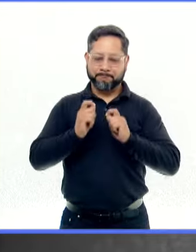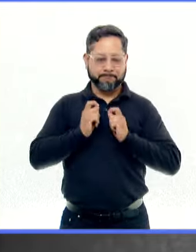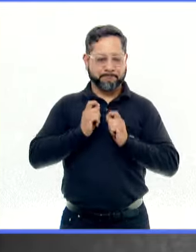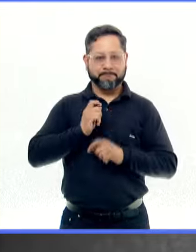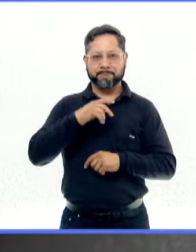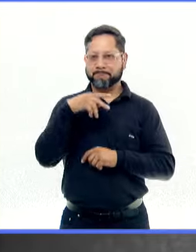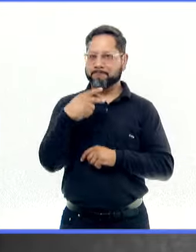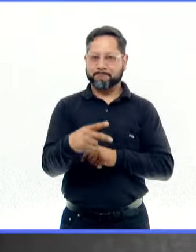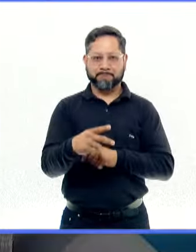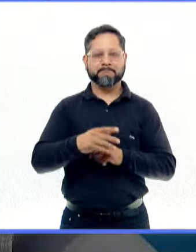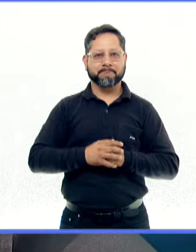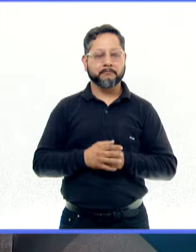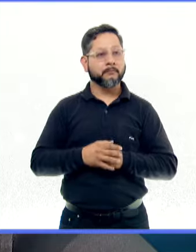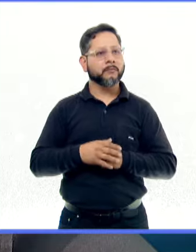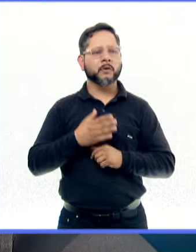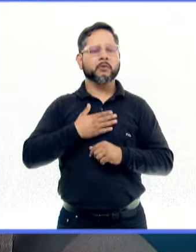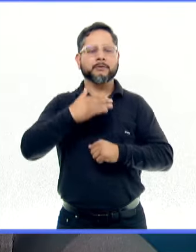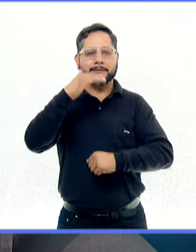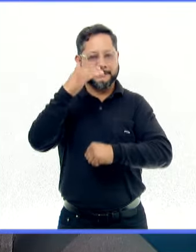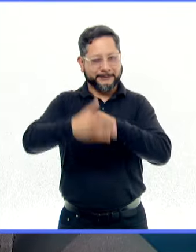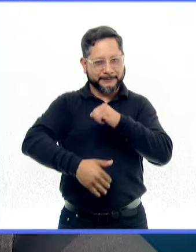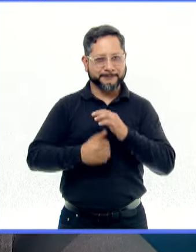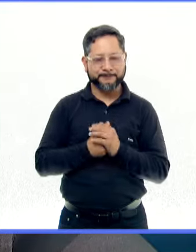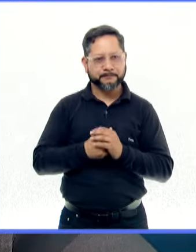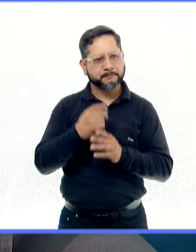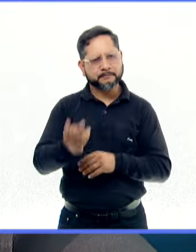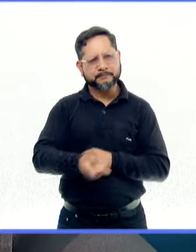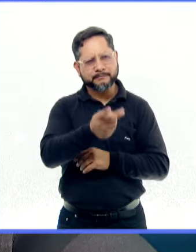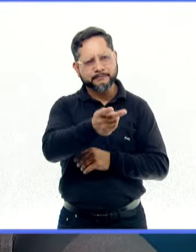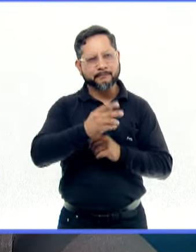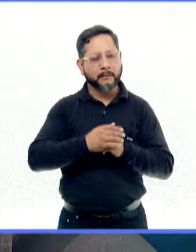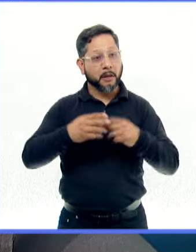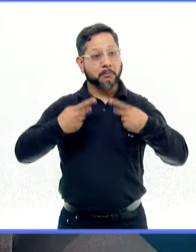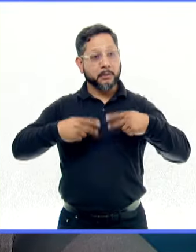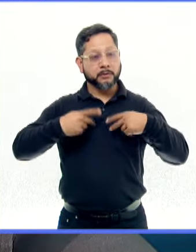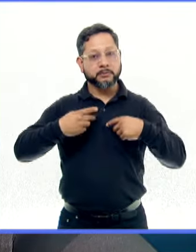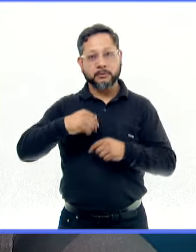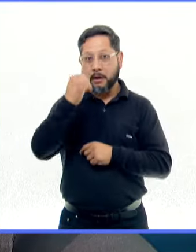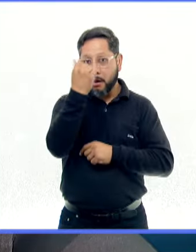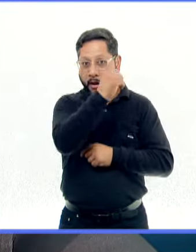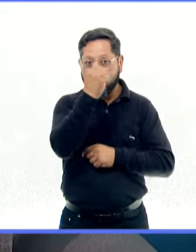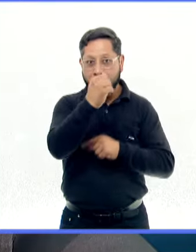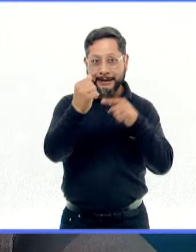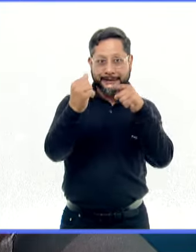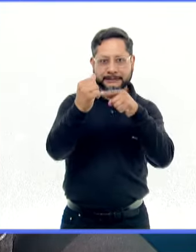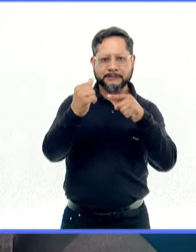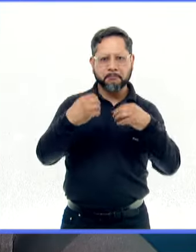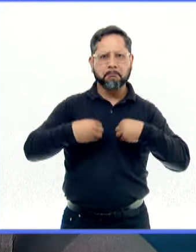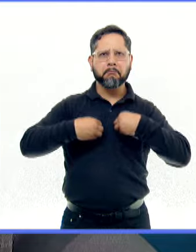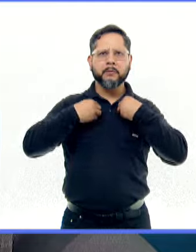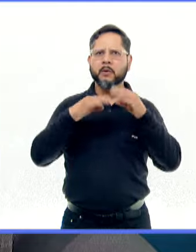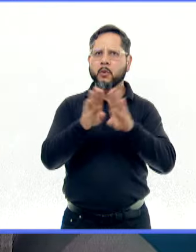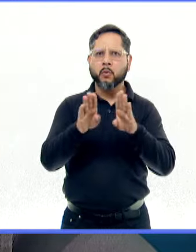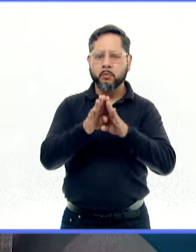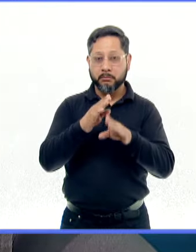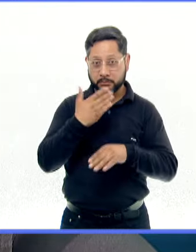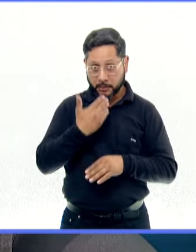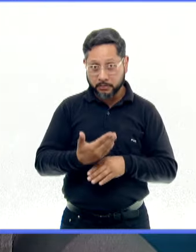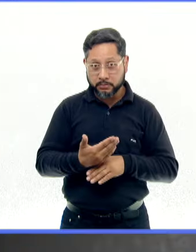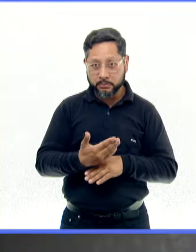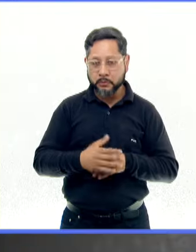Y terminaría solamente preguntándote acerca de la calidad de vida de las personas en este espectro, ¿cómo lo viven, cómo lo sienten?